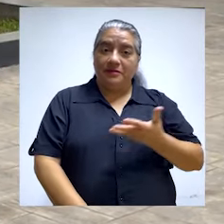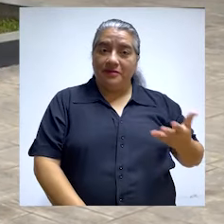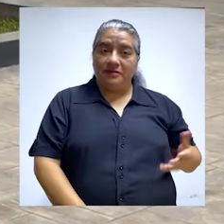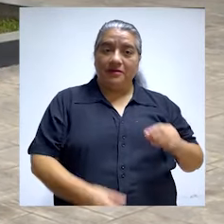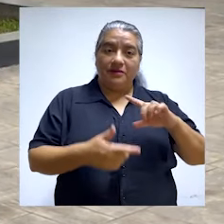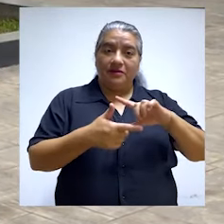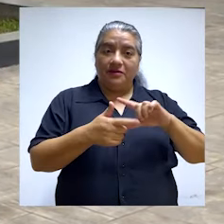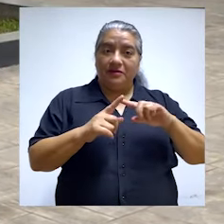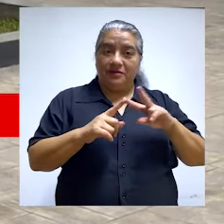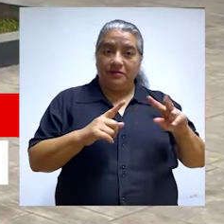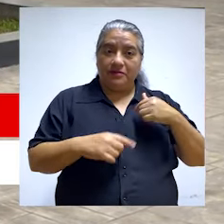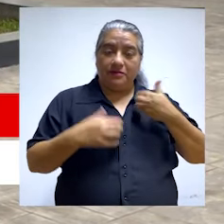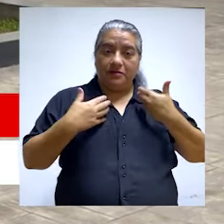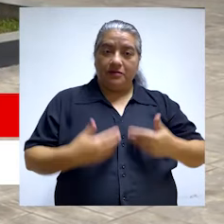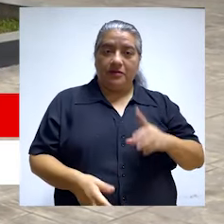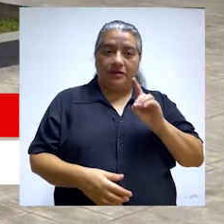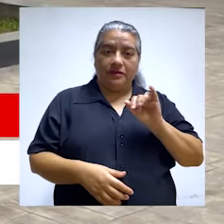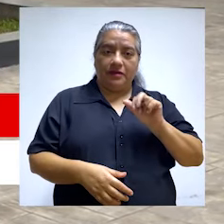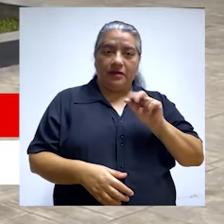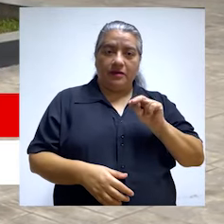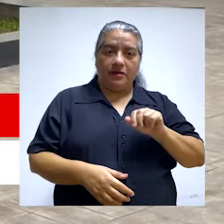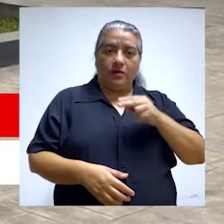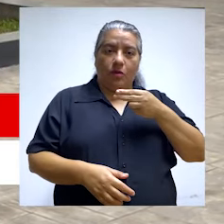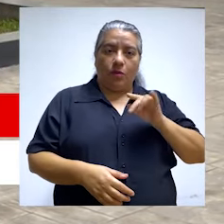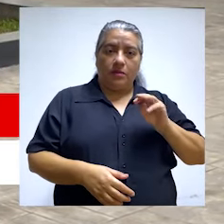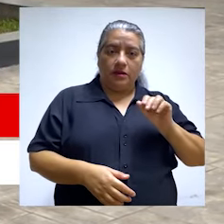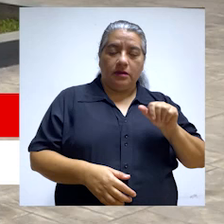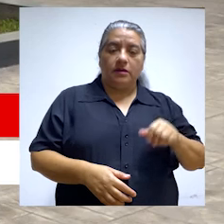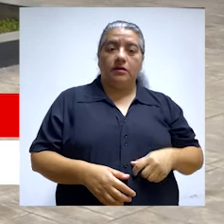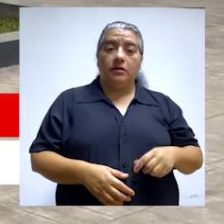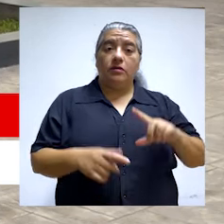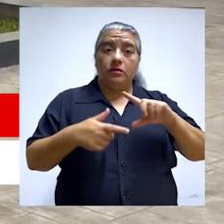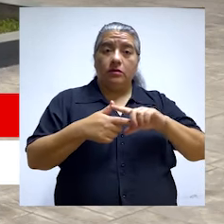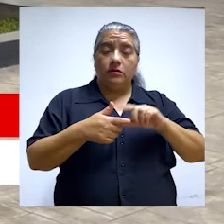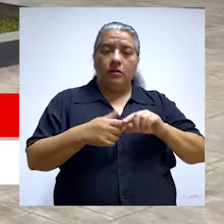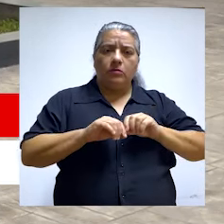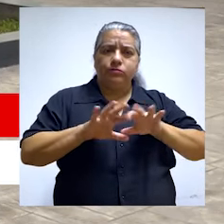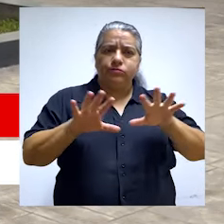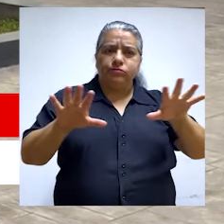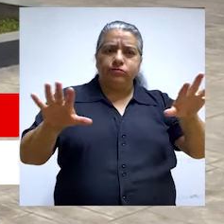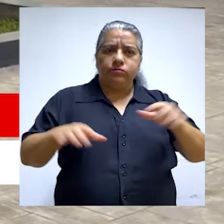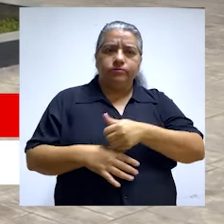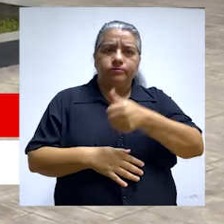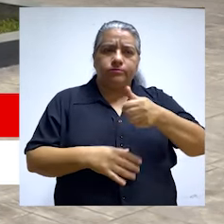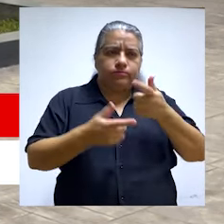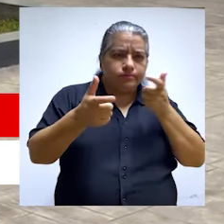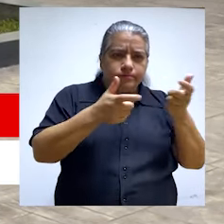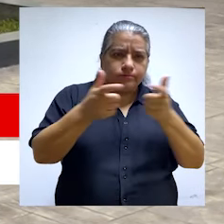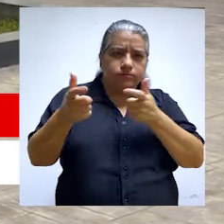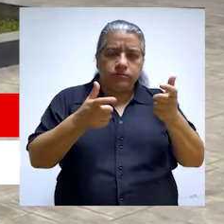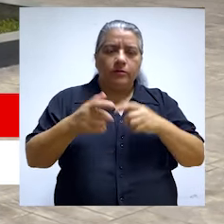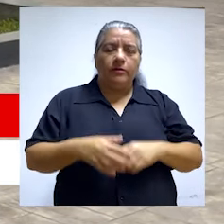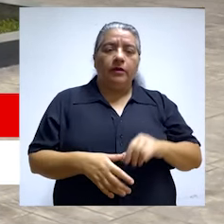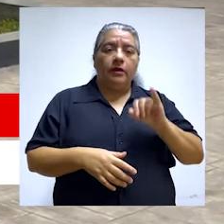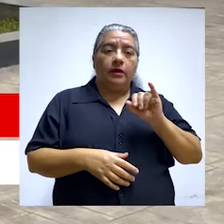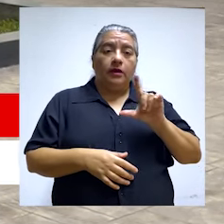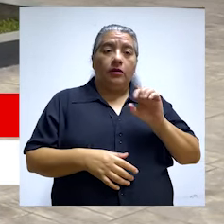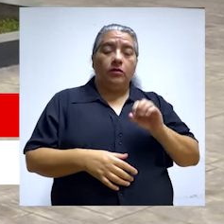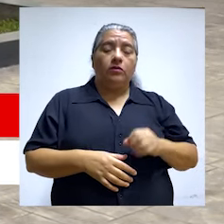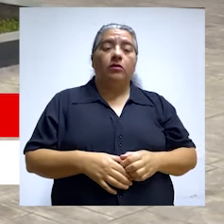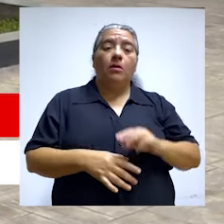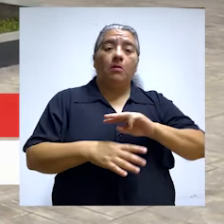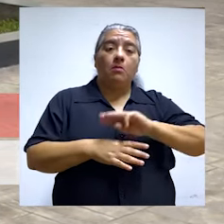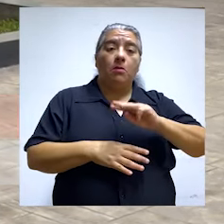Bienvenidos a Contraloría TV, yo soy Diana Huamaní. La Contraloría ha desplegado equipos de auditores en la provincia de Hilo, en la región